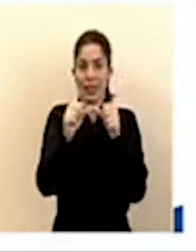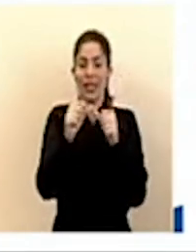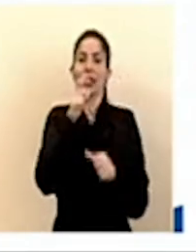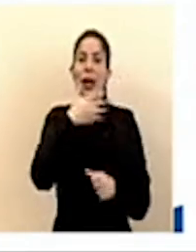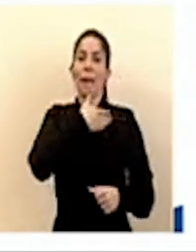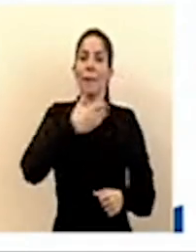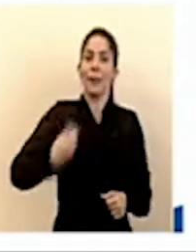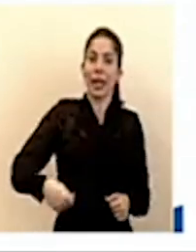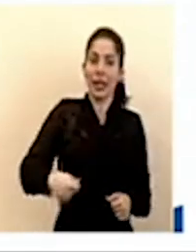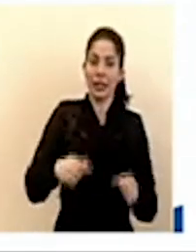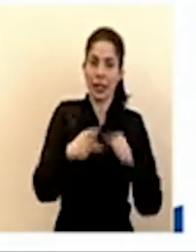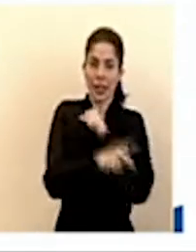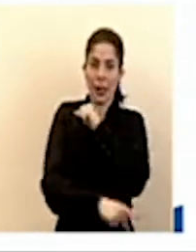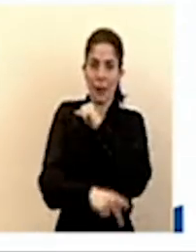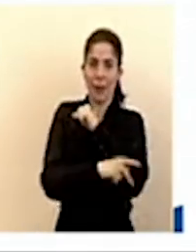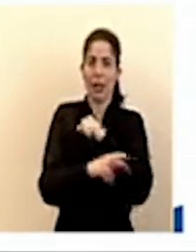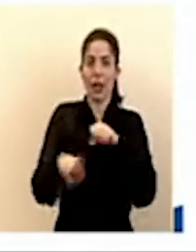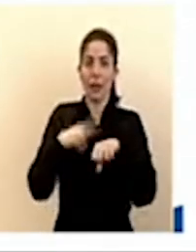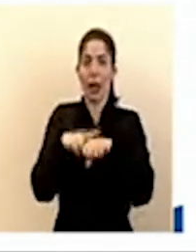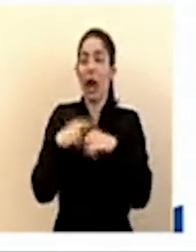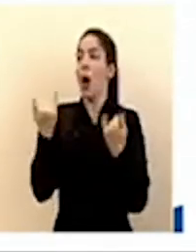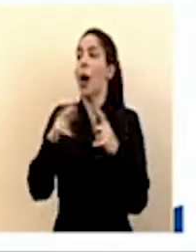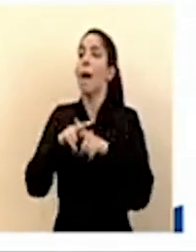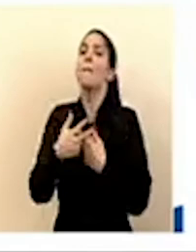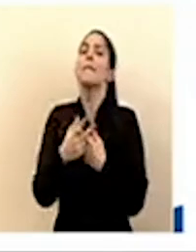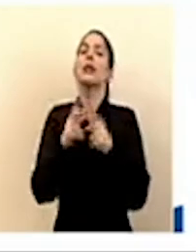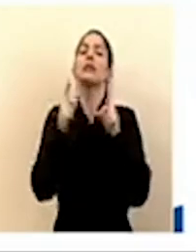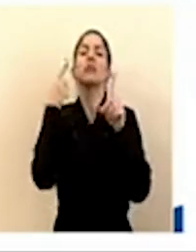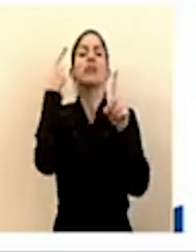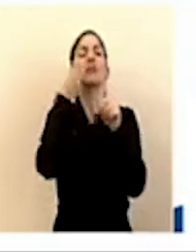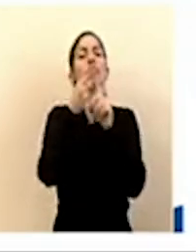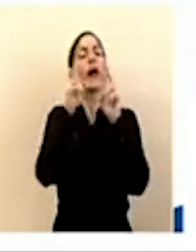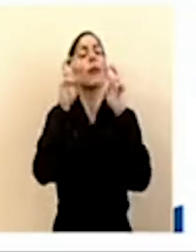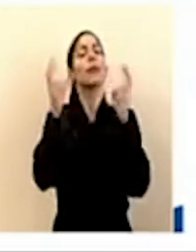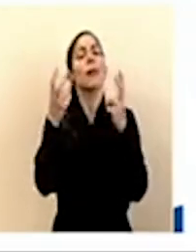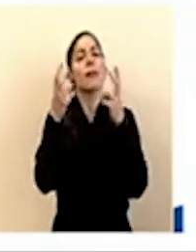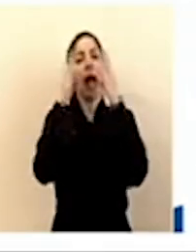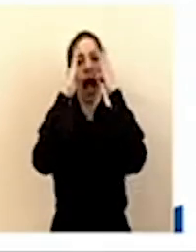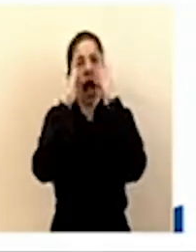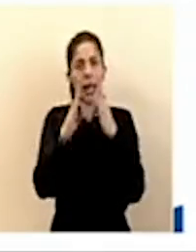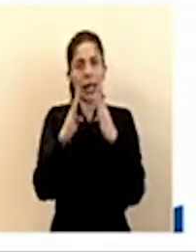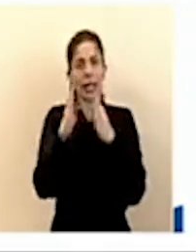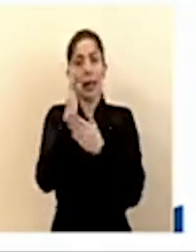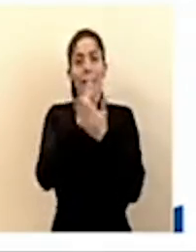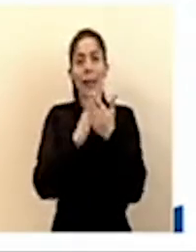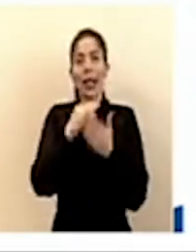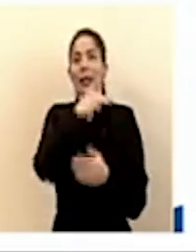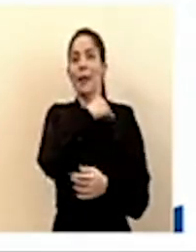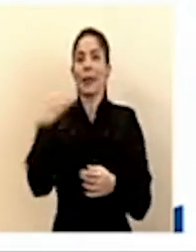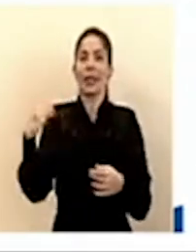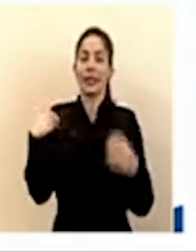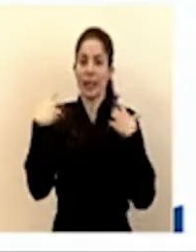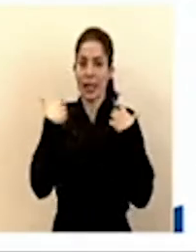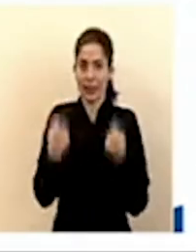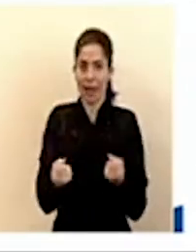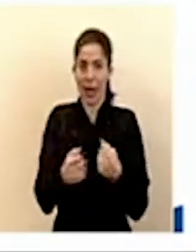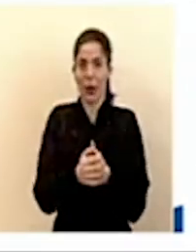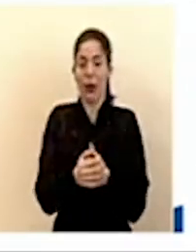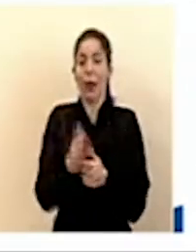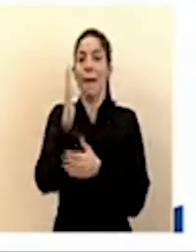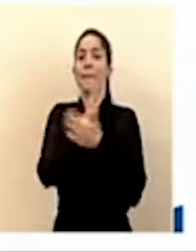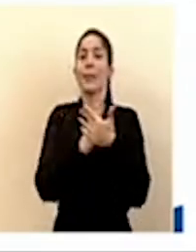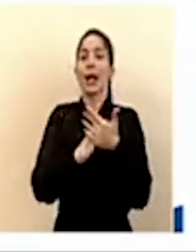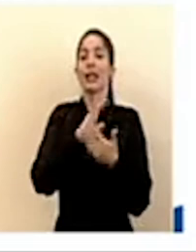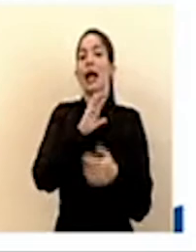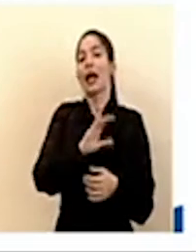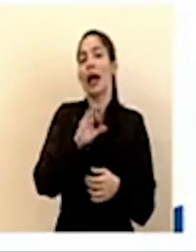señor presidente de la república vamos a dar inicio a los temas de la atención por parte del ministerio de salud por parte de